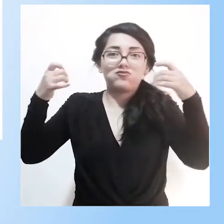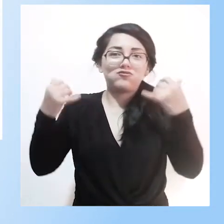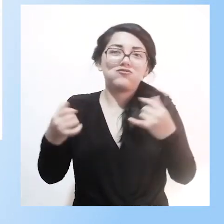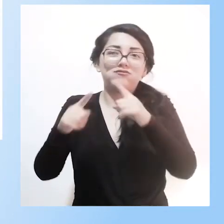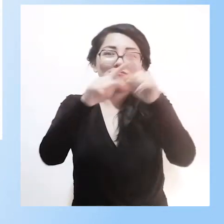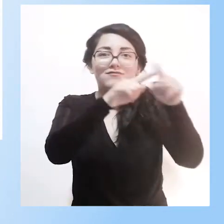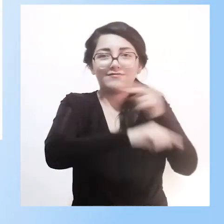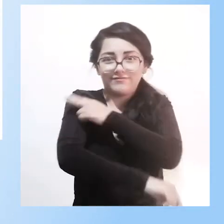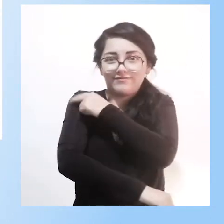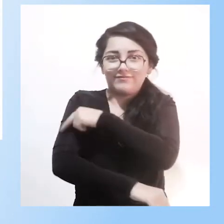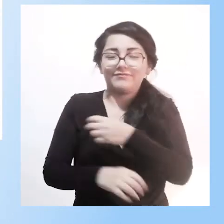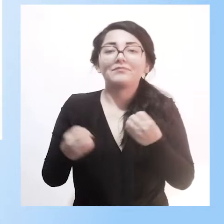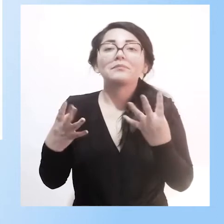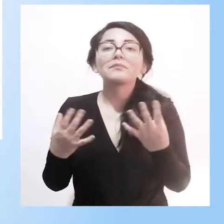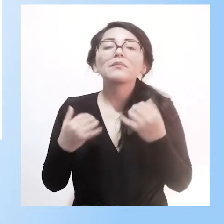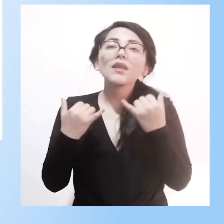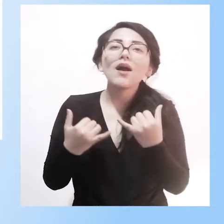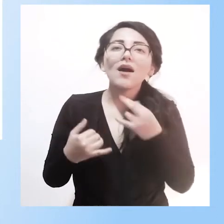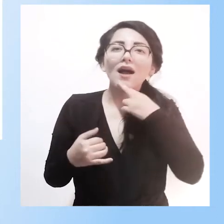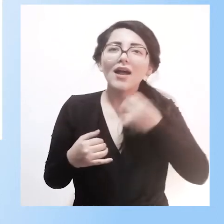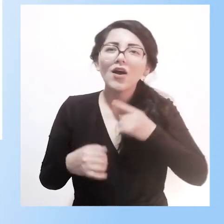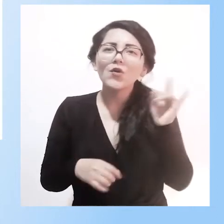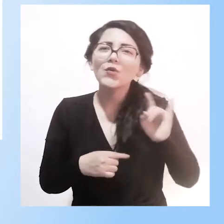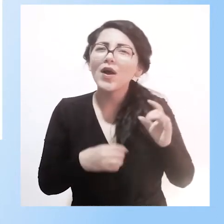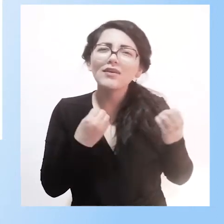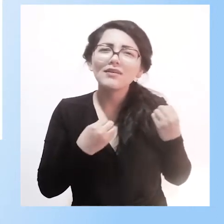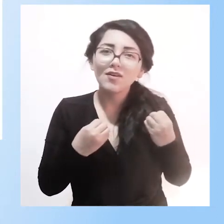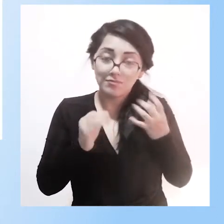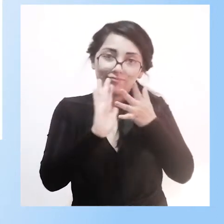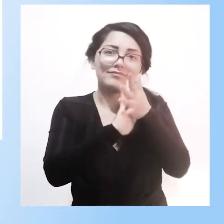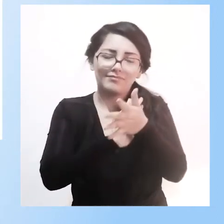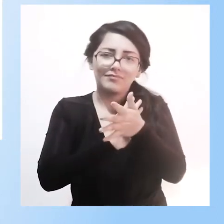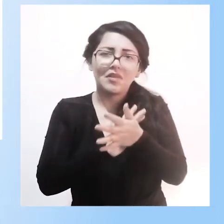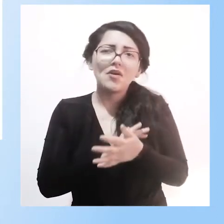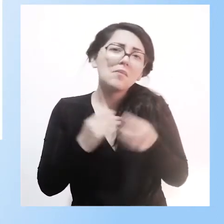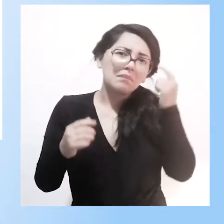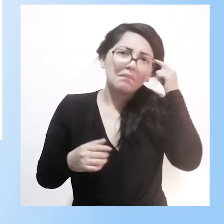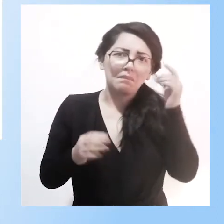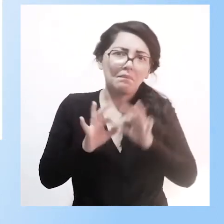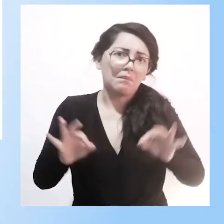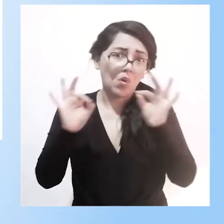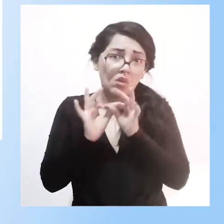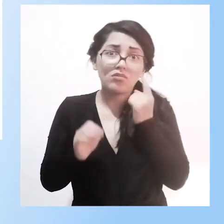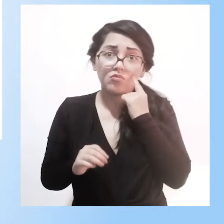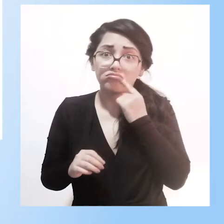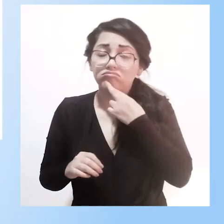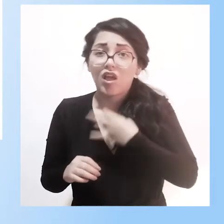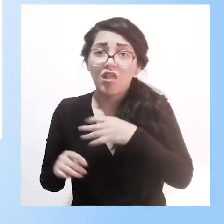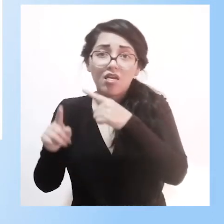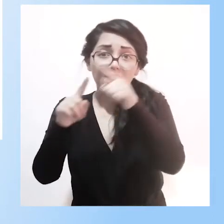les quiero contar un poco la realidad de Uruguay, porque creo que es importante para todos conocer diferentes realidades.